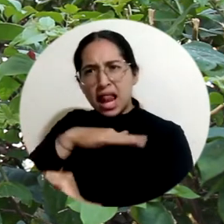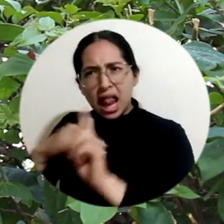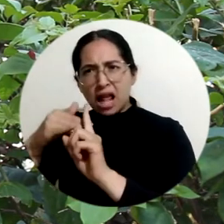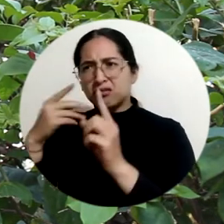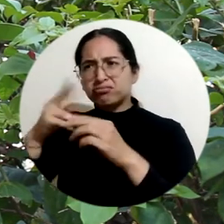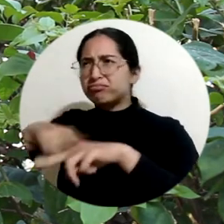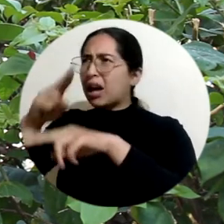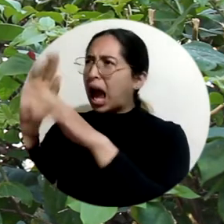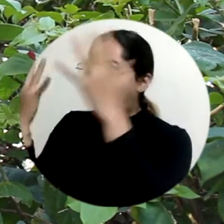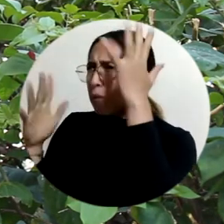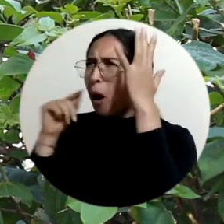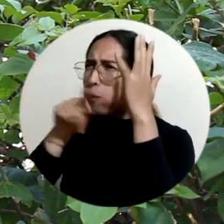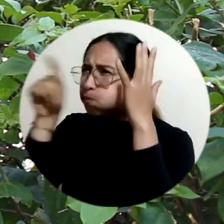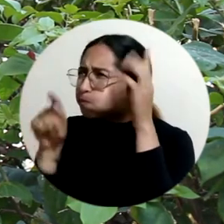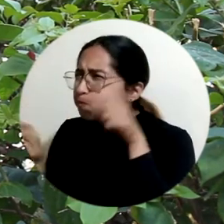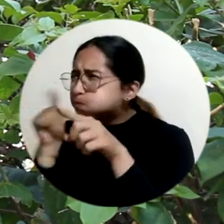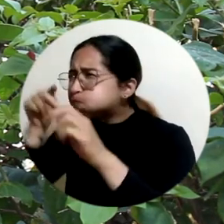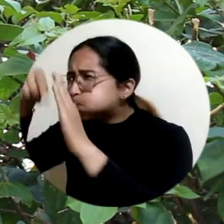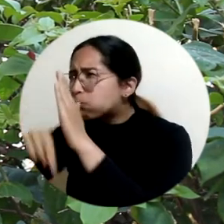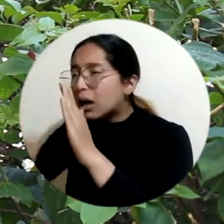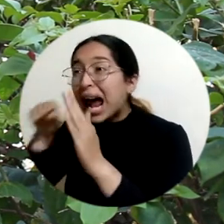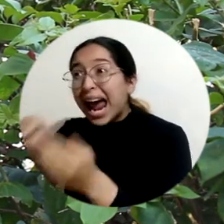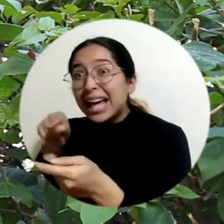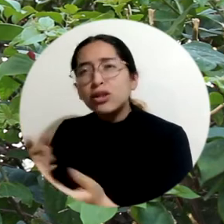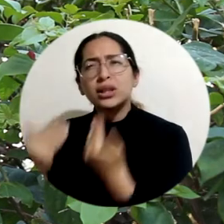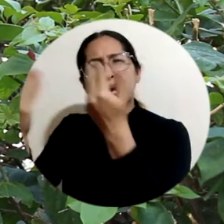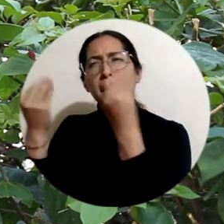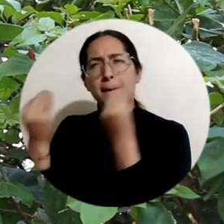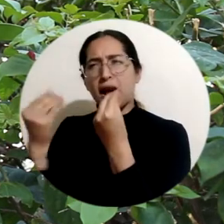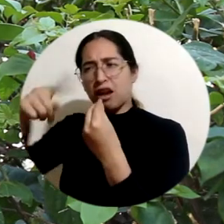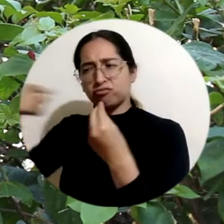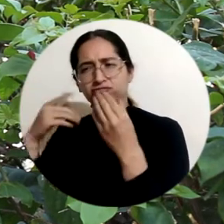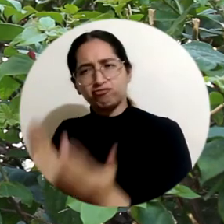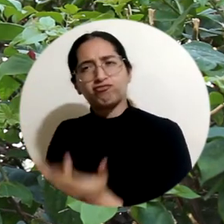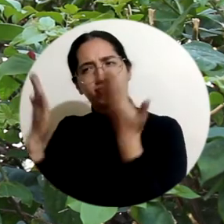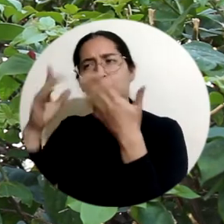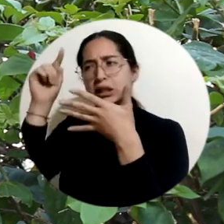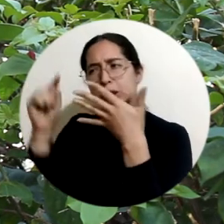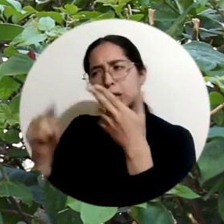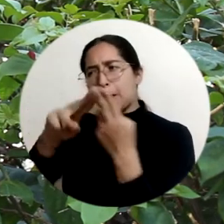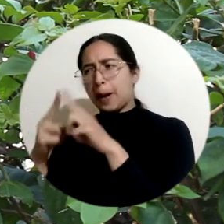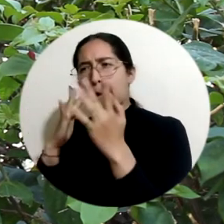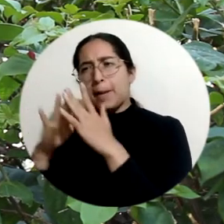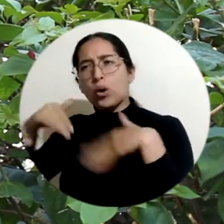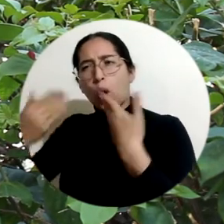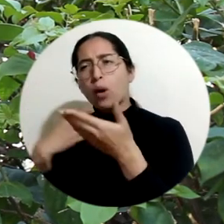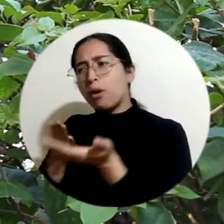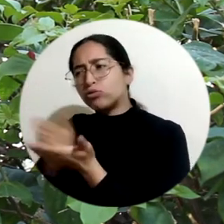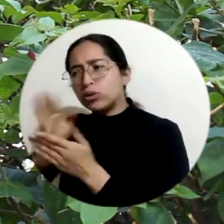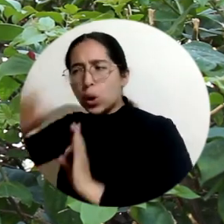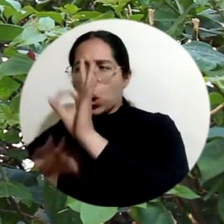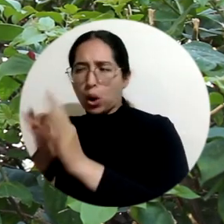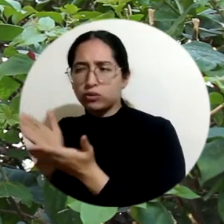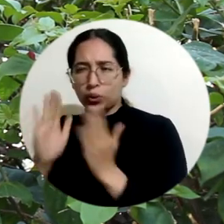desarrollar estos estudios de comportamiento, de ecología, que puedes generar más información y que esta información sirva para tener